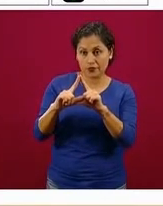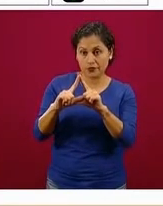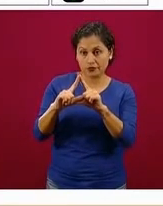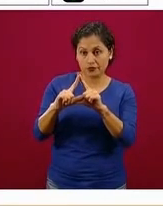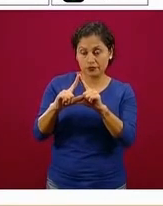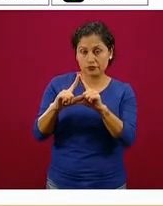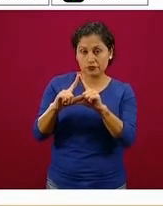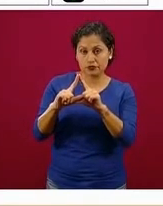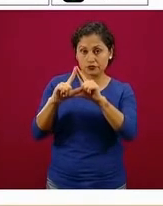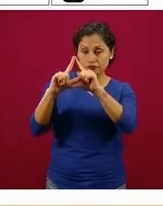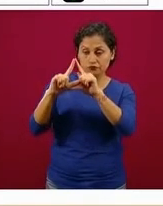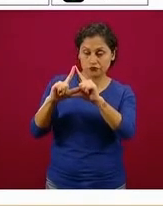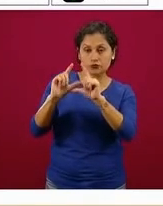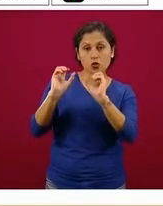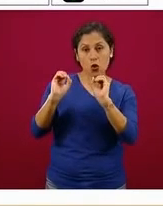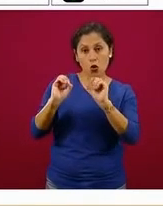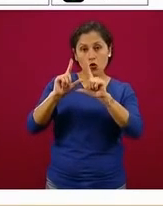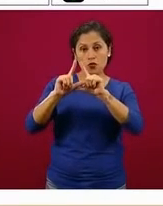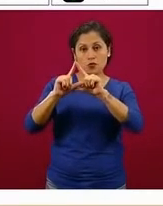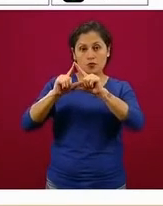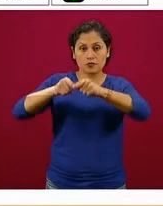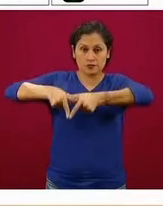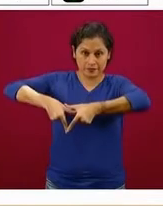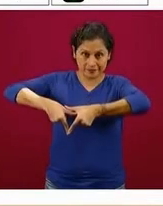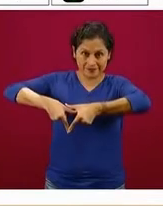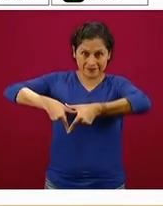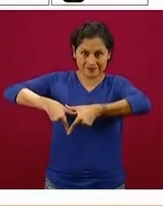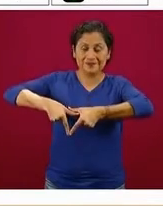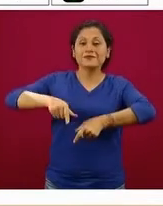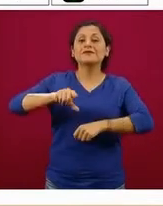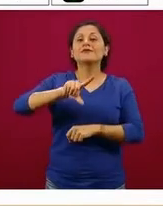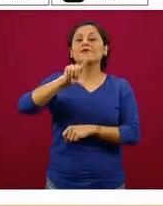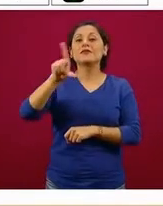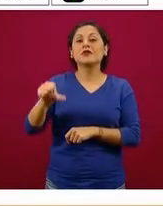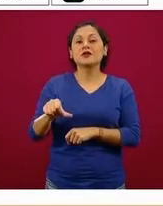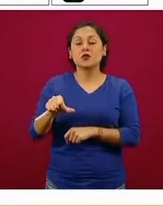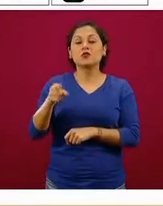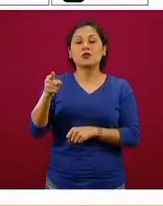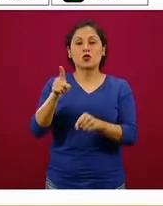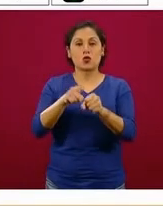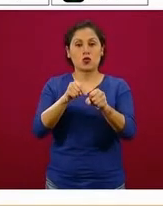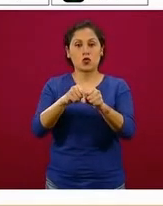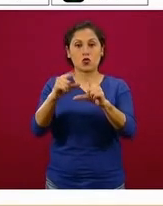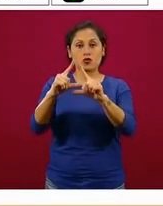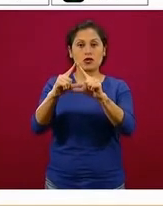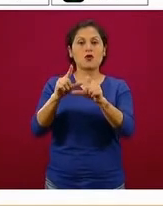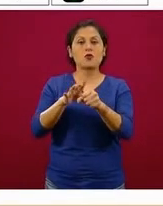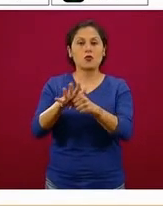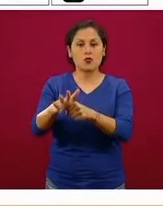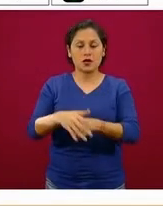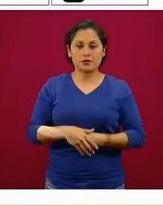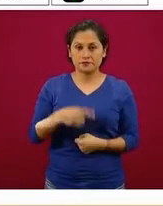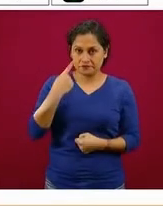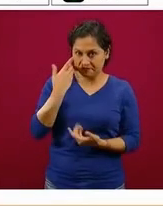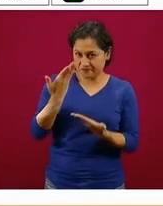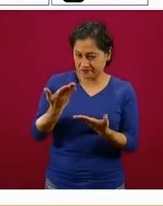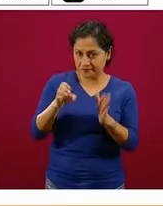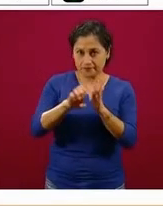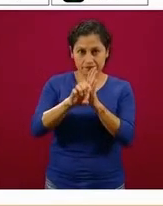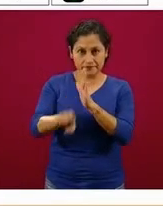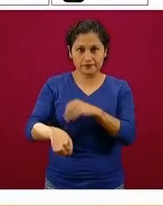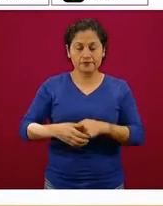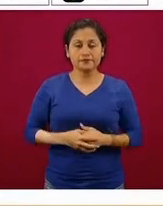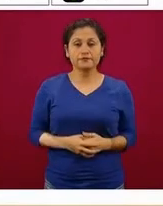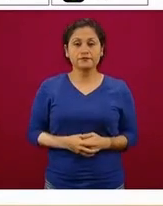o hacia abajo y lo tercero es el color de ese triángulo. Veamos algunos ejemplos.